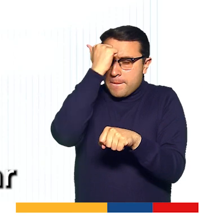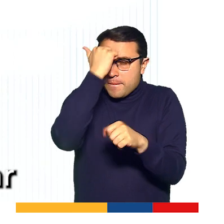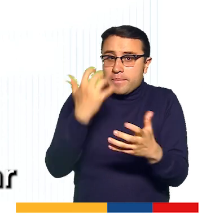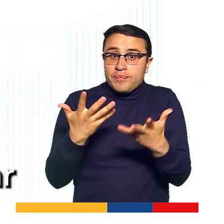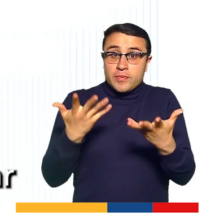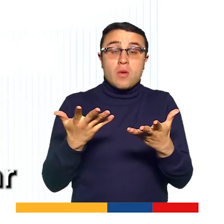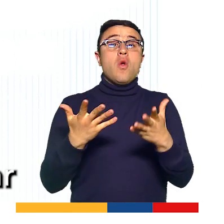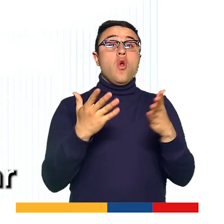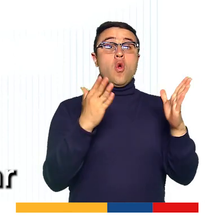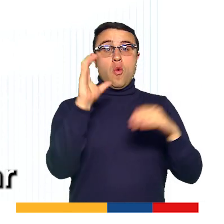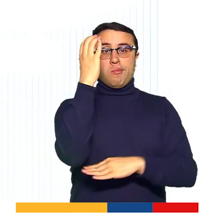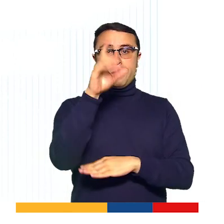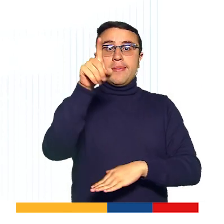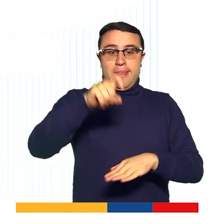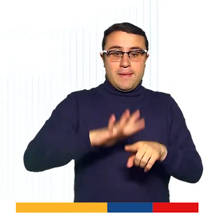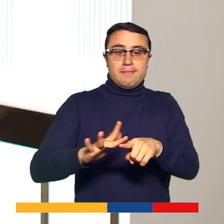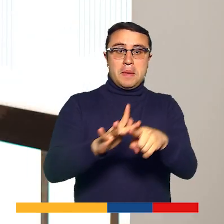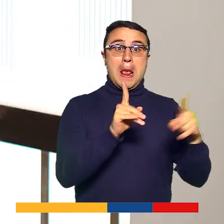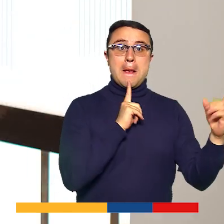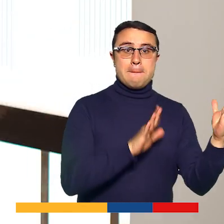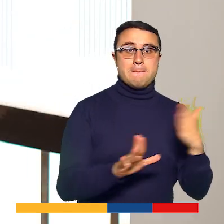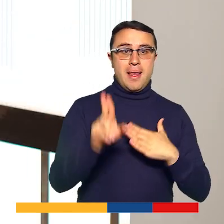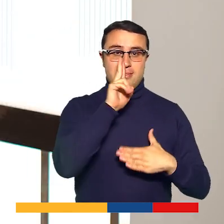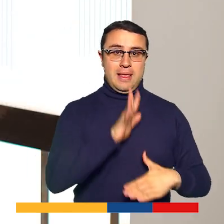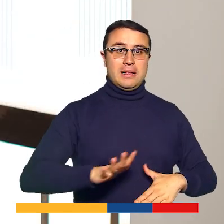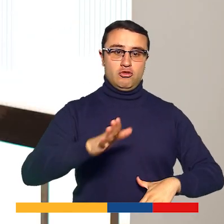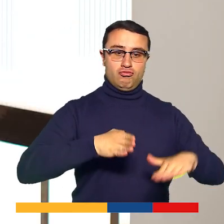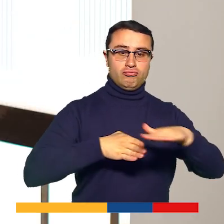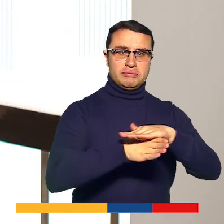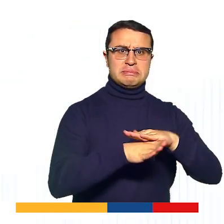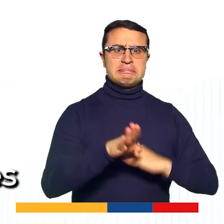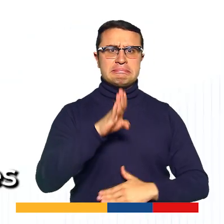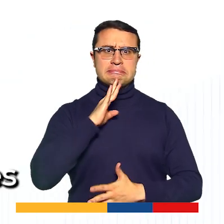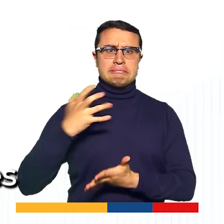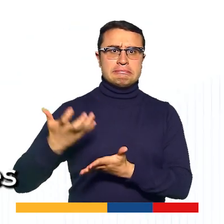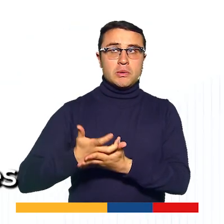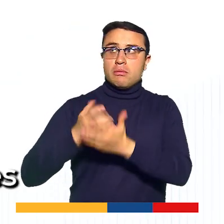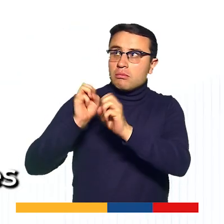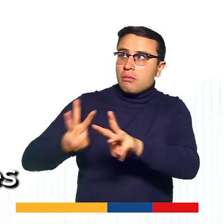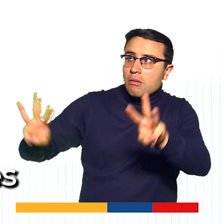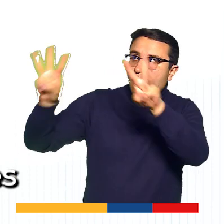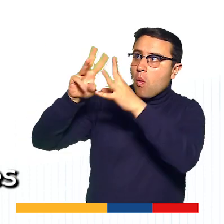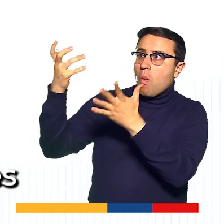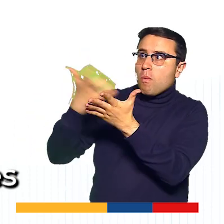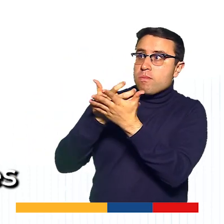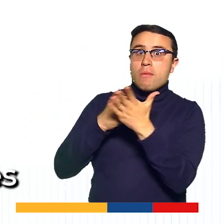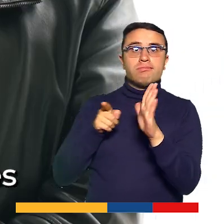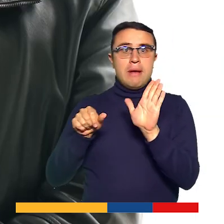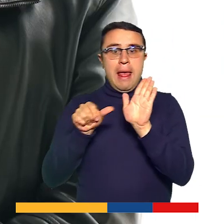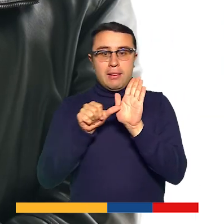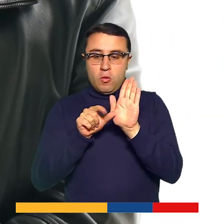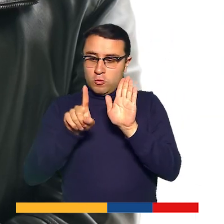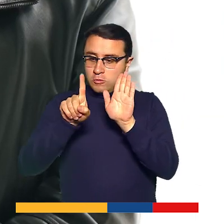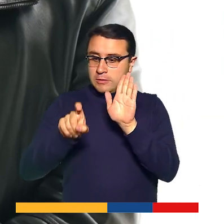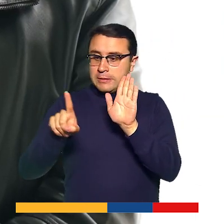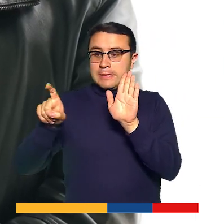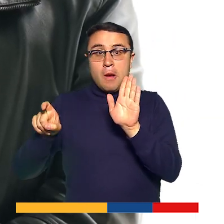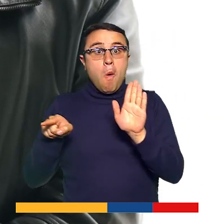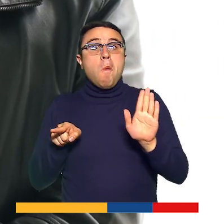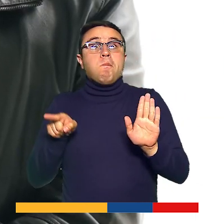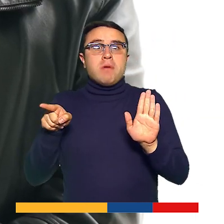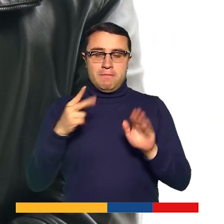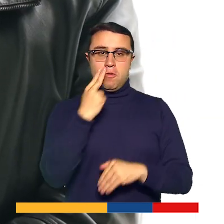como que Colombia debe implementar el Plan Nacional de Accesibilidad. Es una recomendación de Naciones Unidas. El artículo